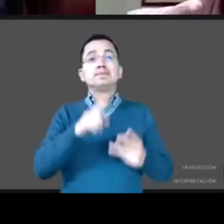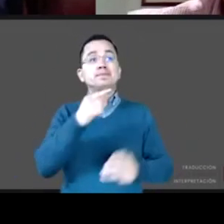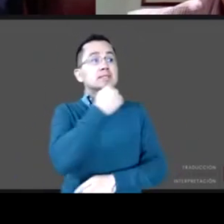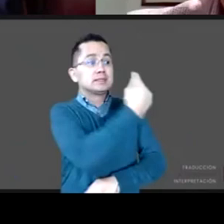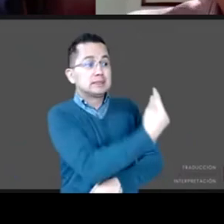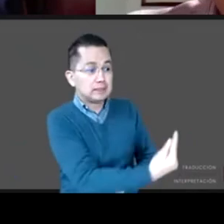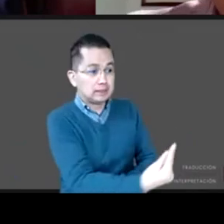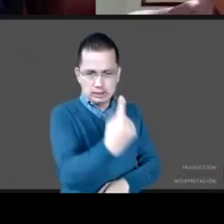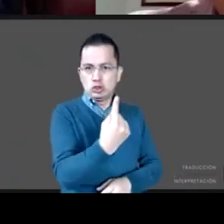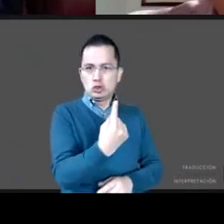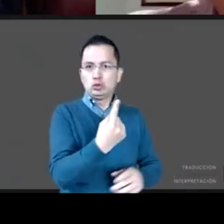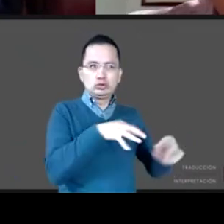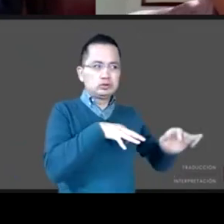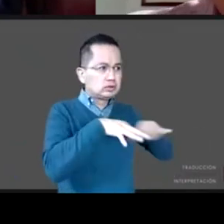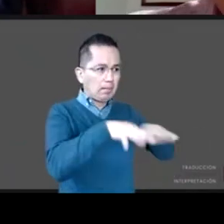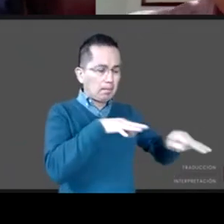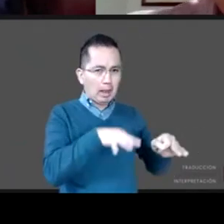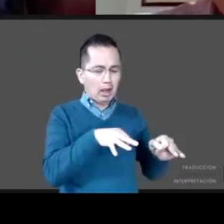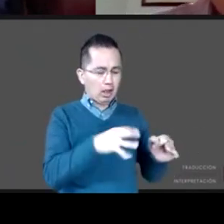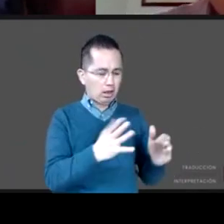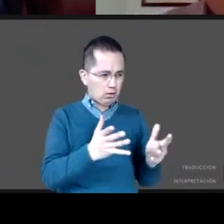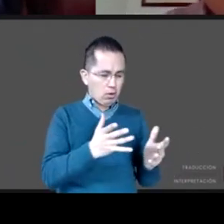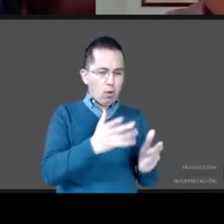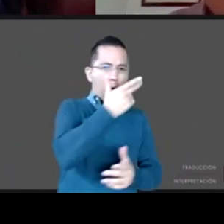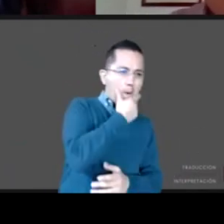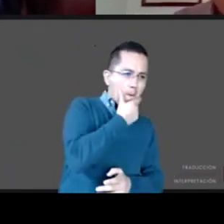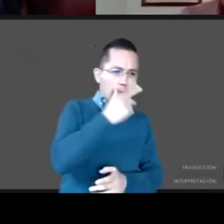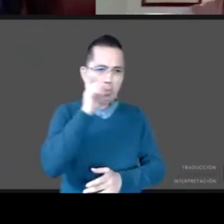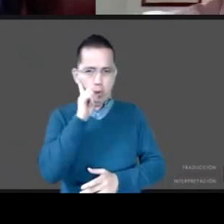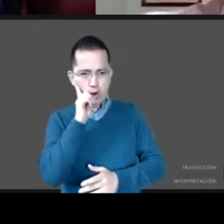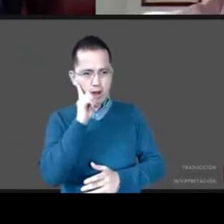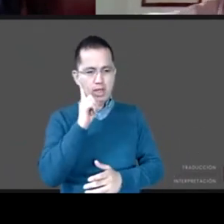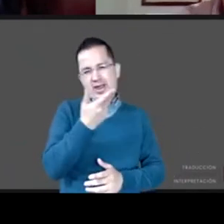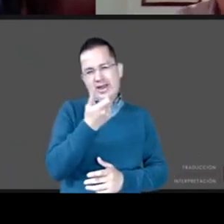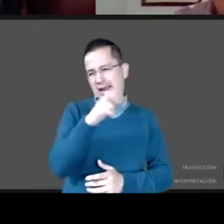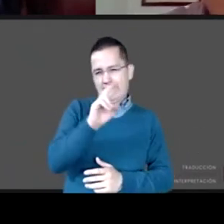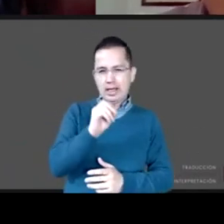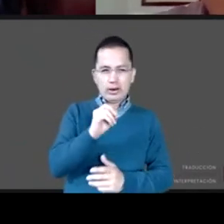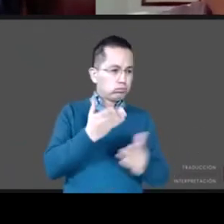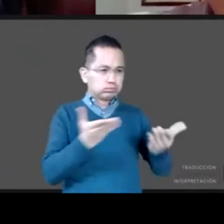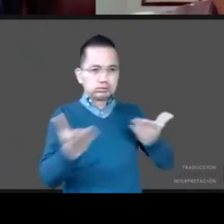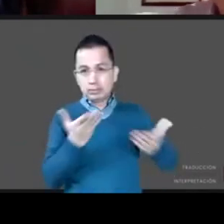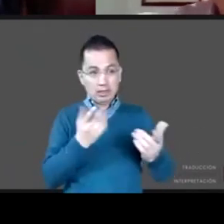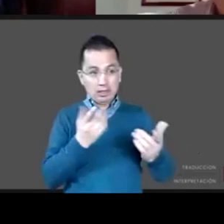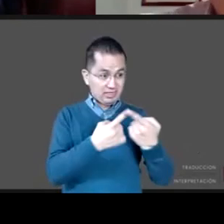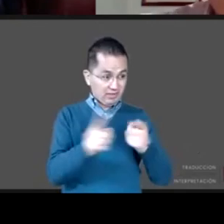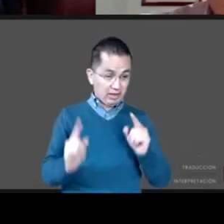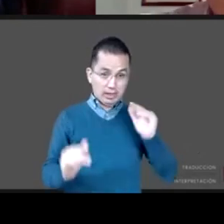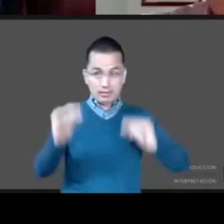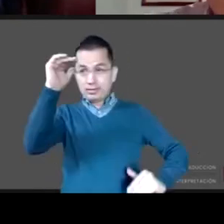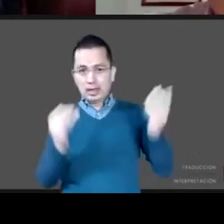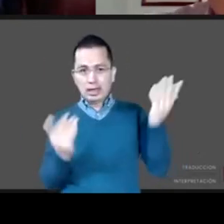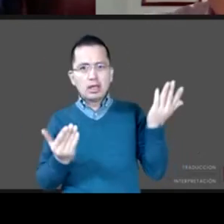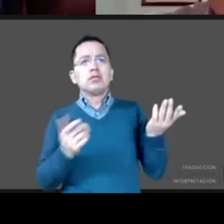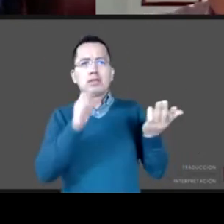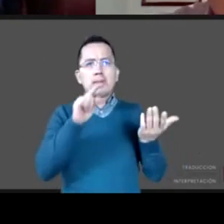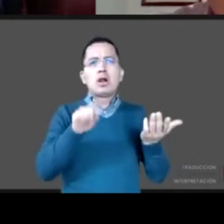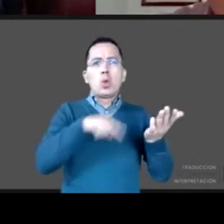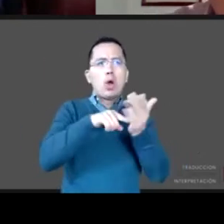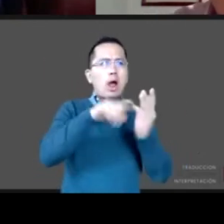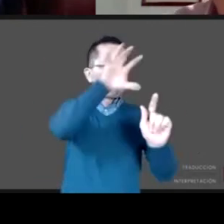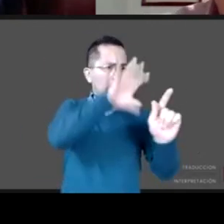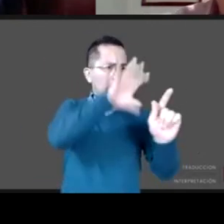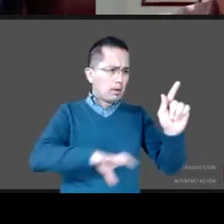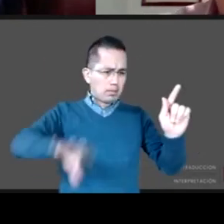en función de región, en función de razones familiares para que este se dé, ¿no? Y, entonces, también entender que no es que haya un fenómeno uniforme en todo el